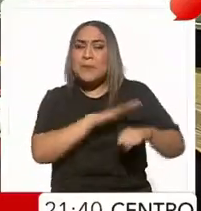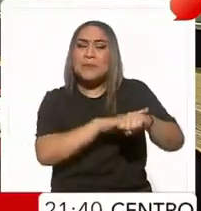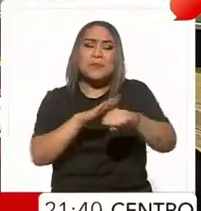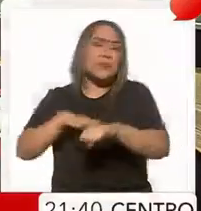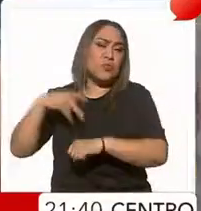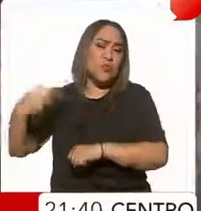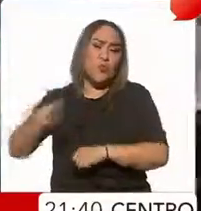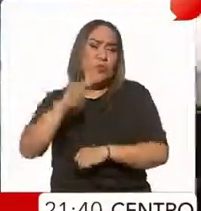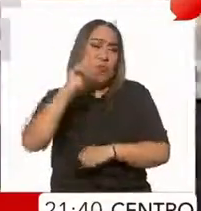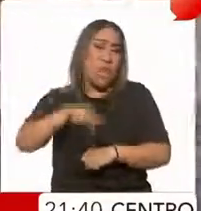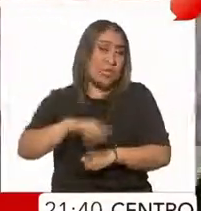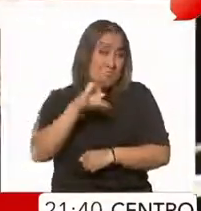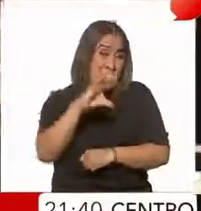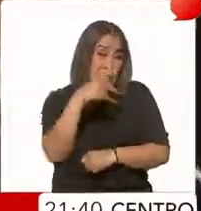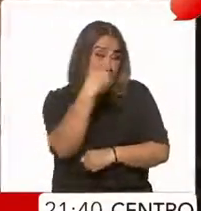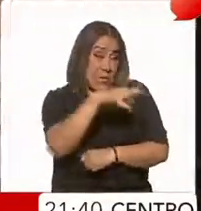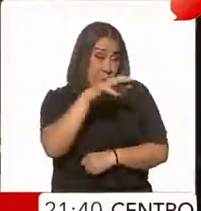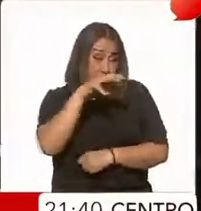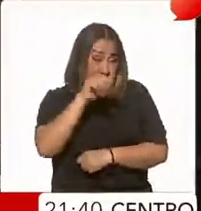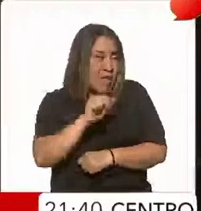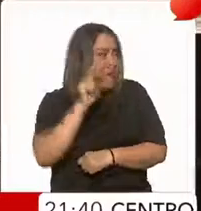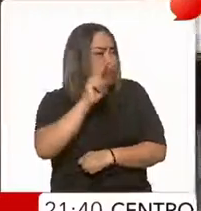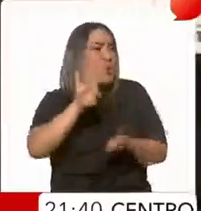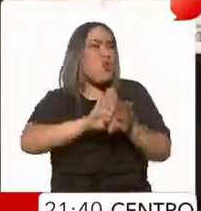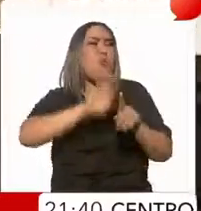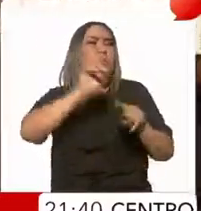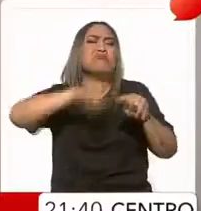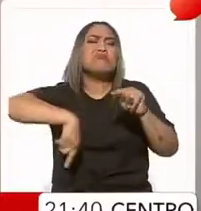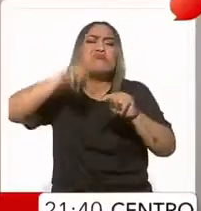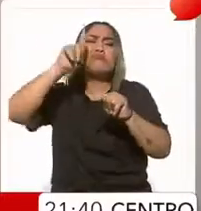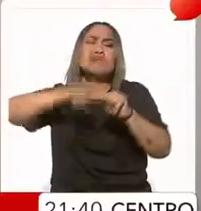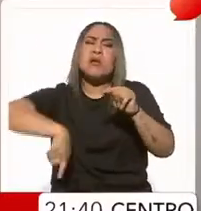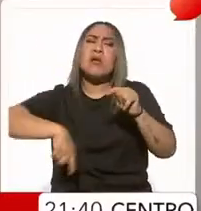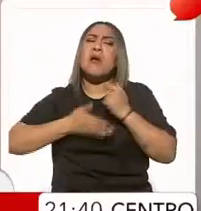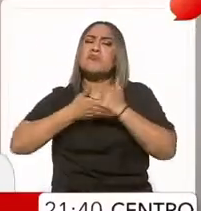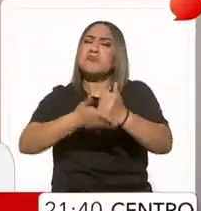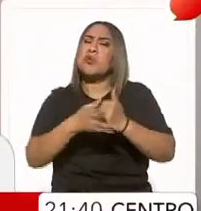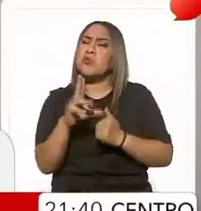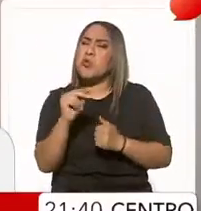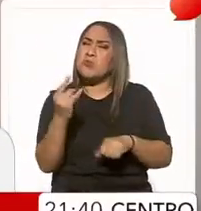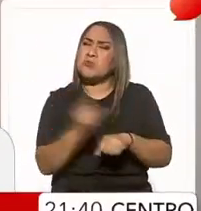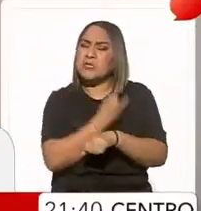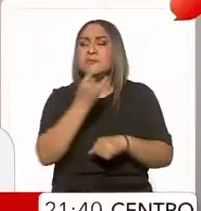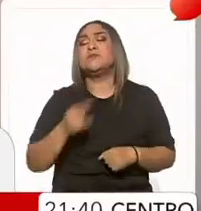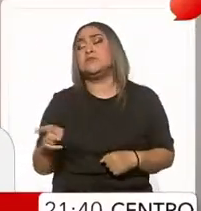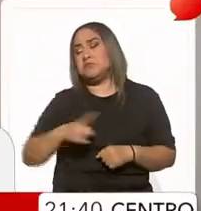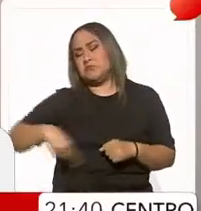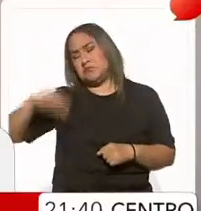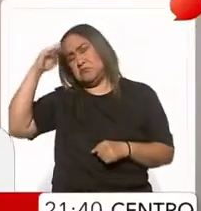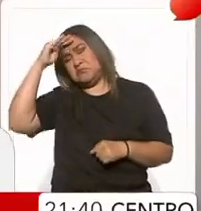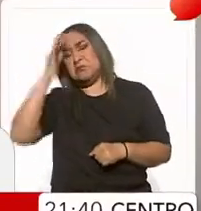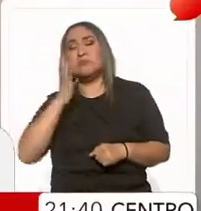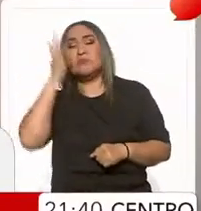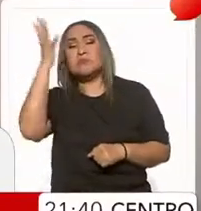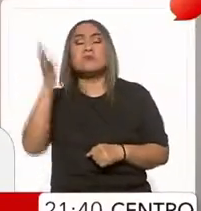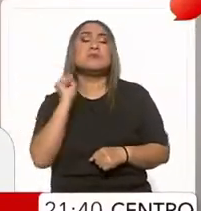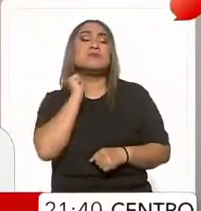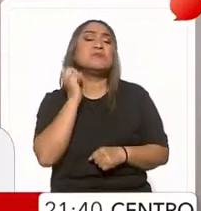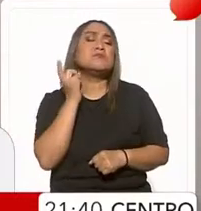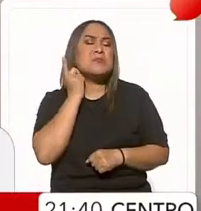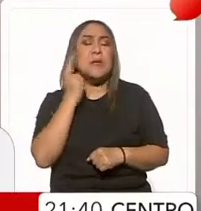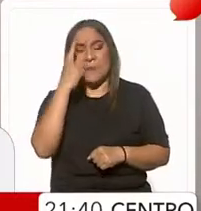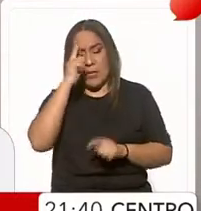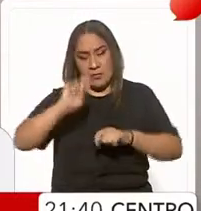C que propone Morena busca destruir y no construir. Nosotros queremos un congreso para que regrese el Seguro